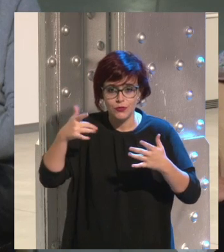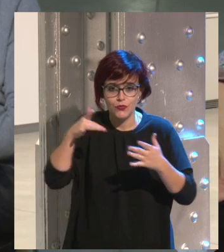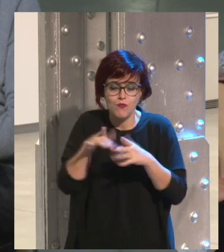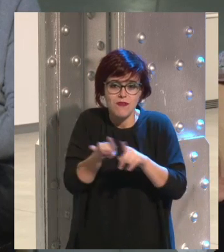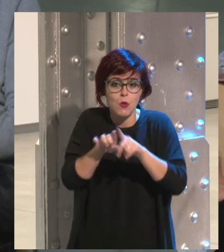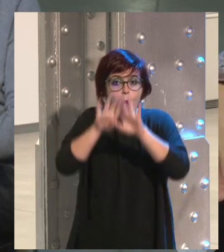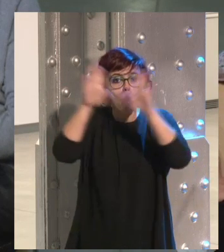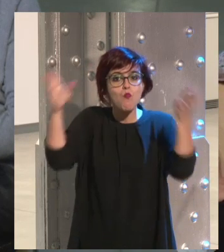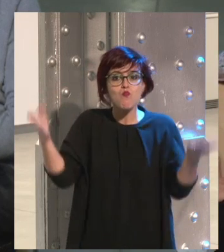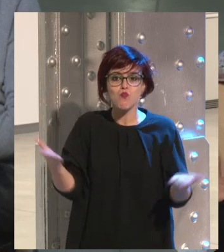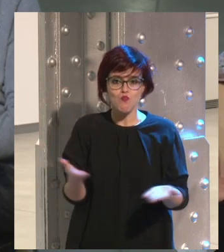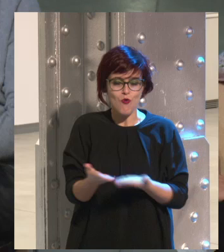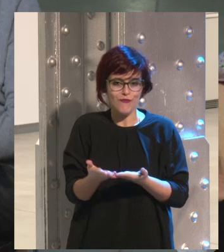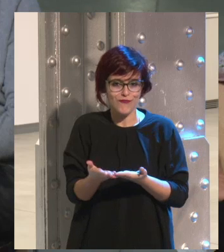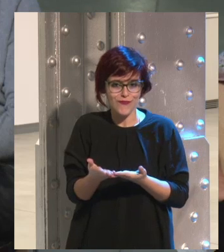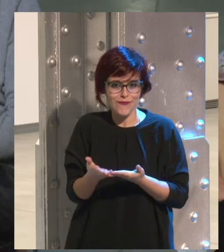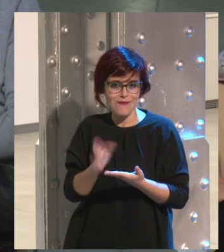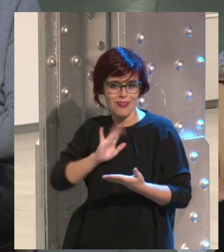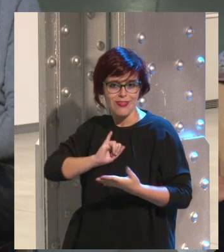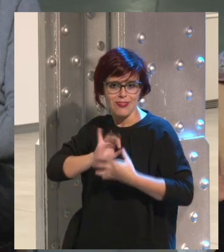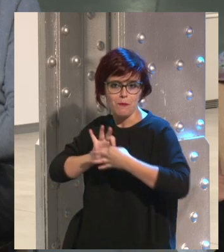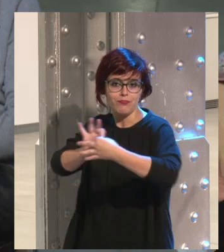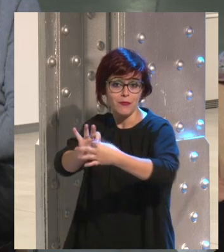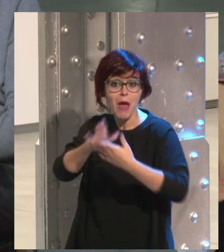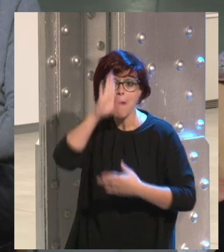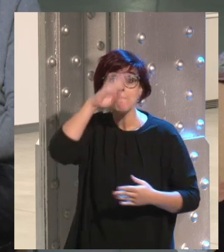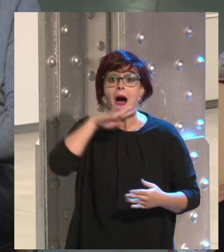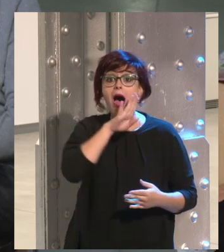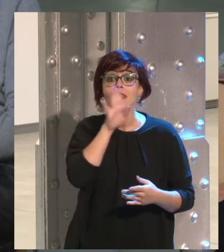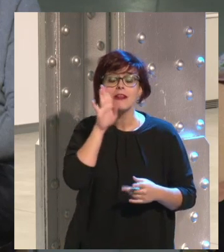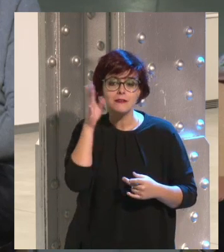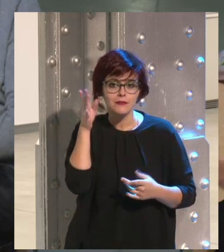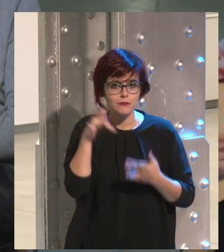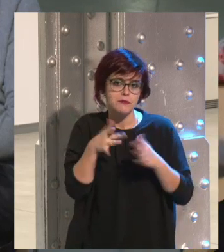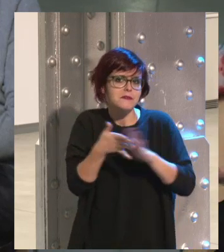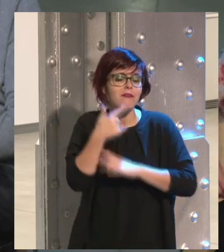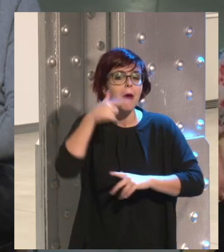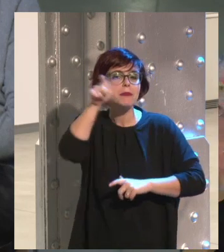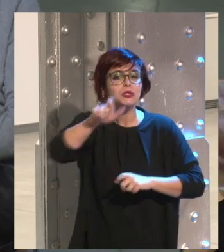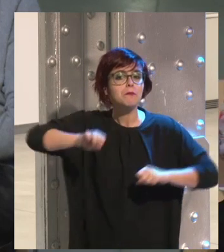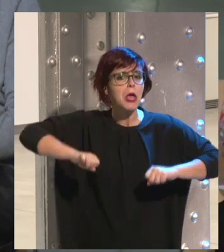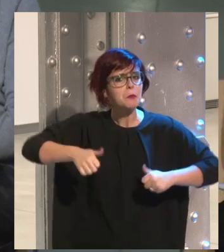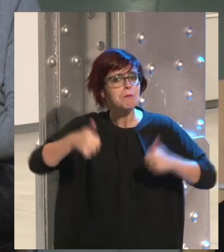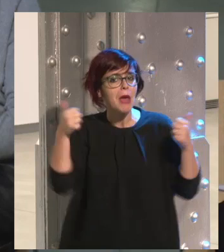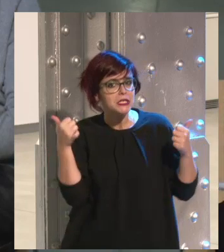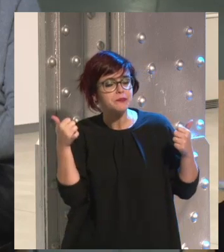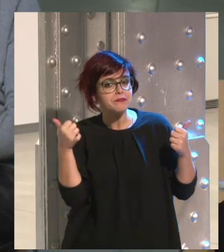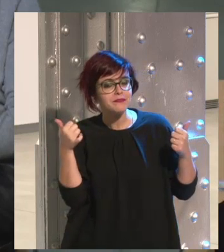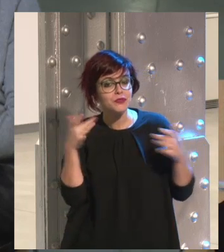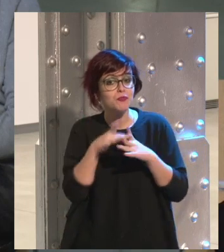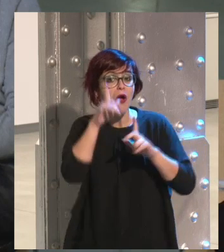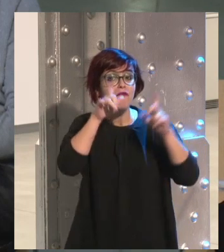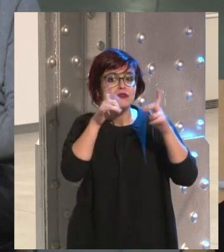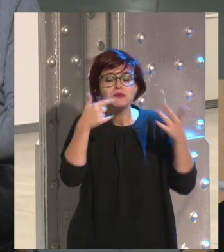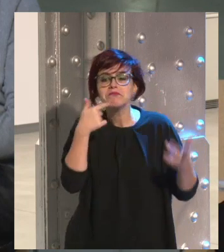reflejo del mundo y que hay padres, hay gente más mayor, que sacamos